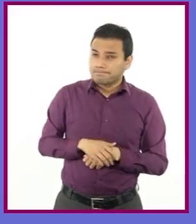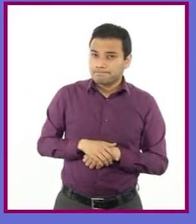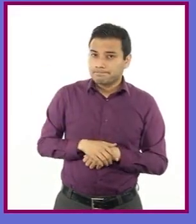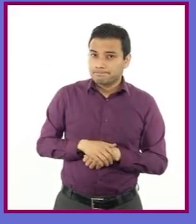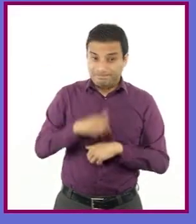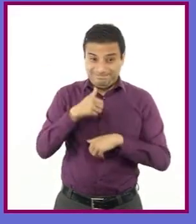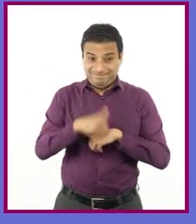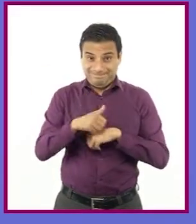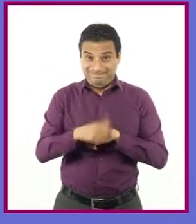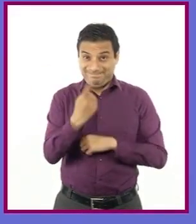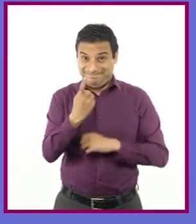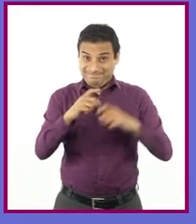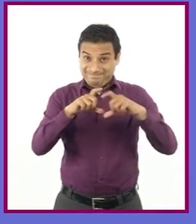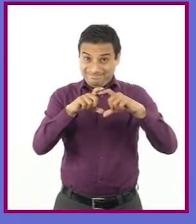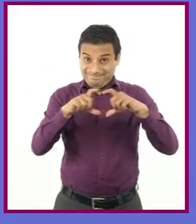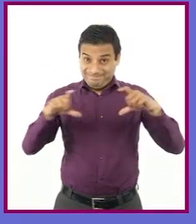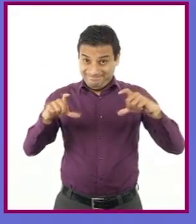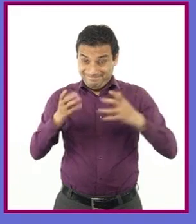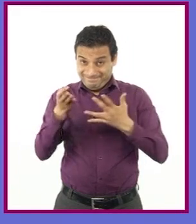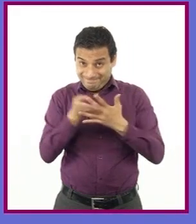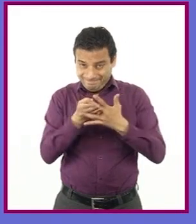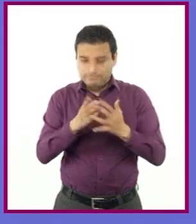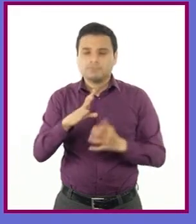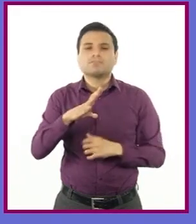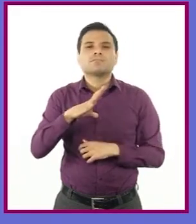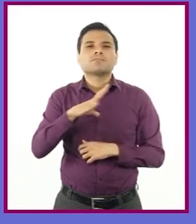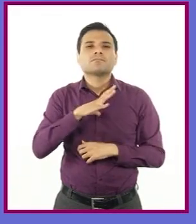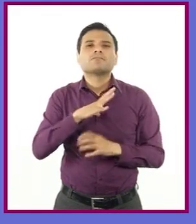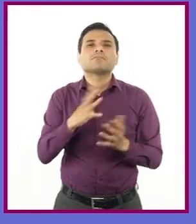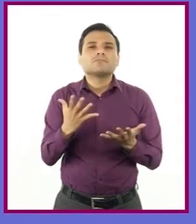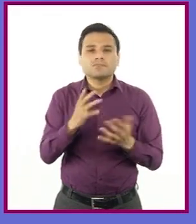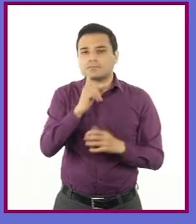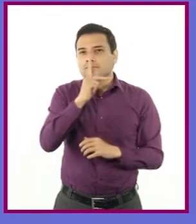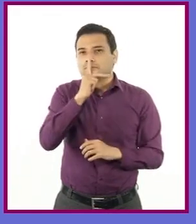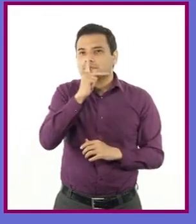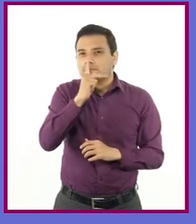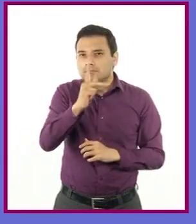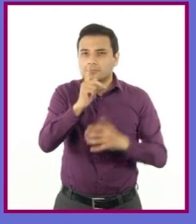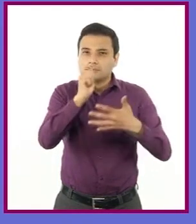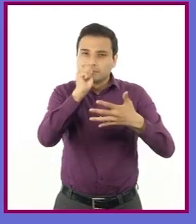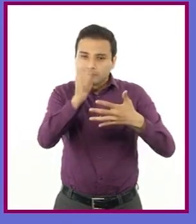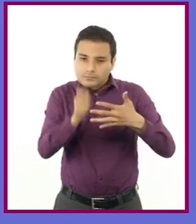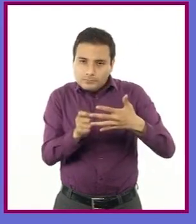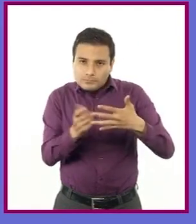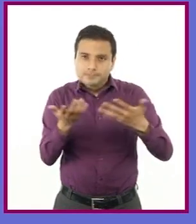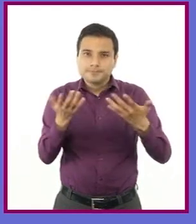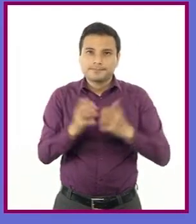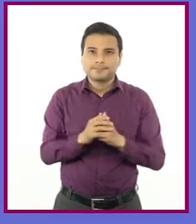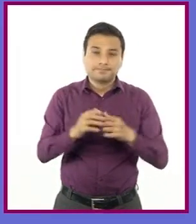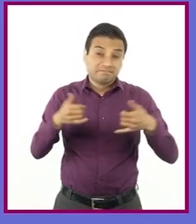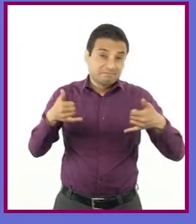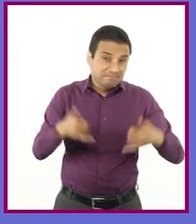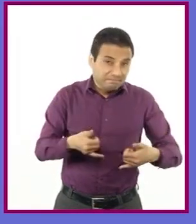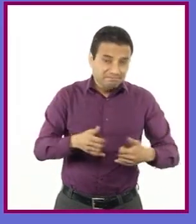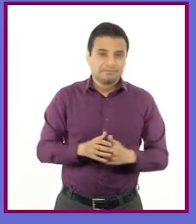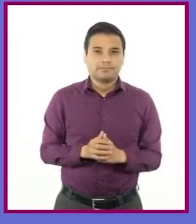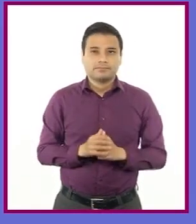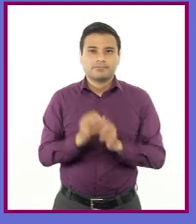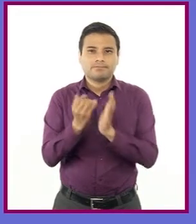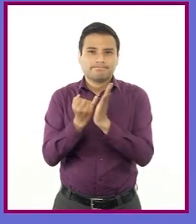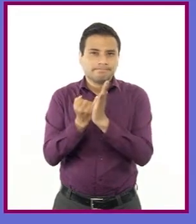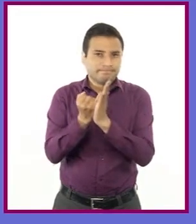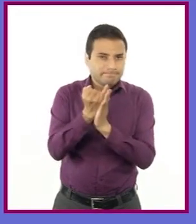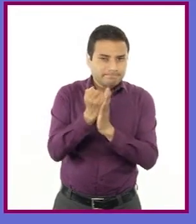utiliza en esta disciplina deportiva. Ahí se encuentra la definición de palabras como empate, decisión,